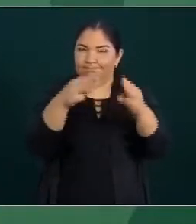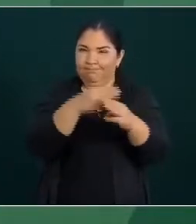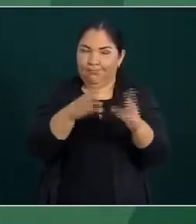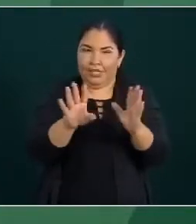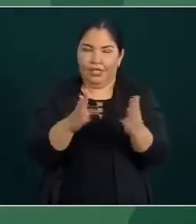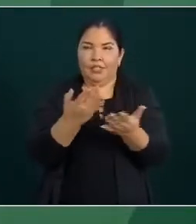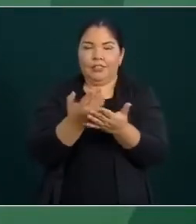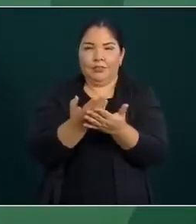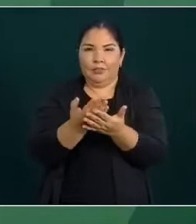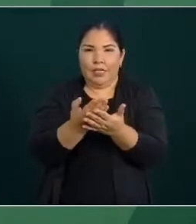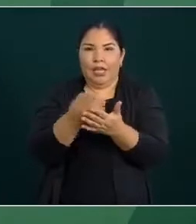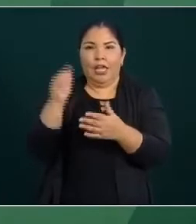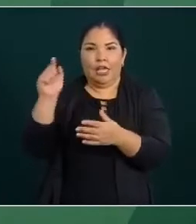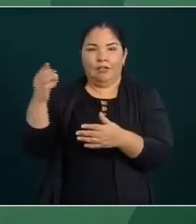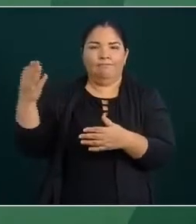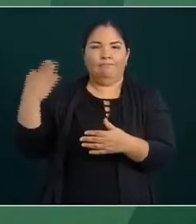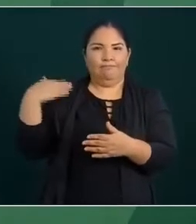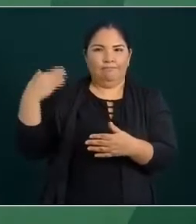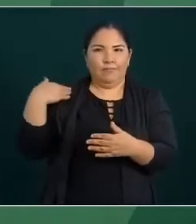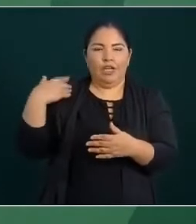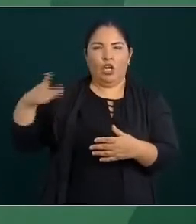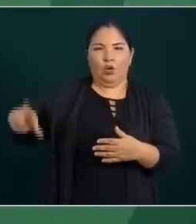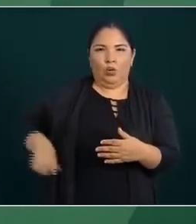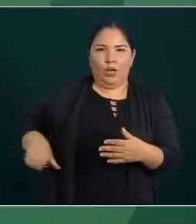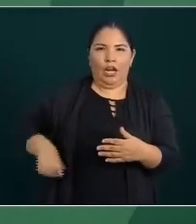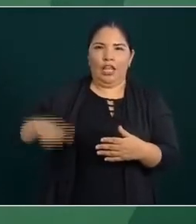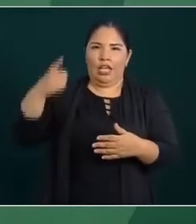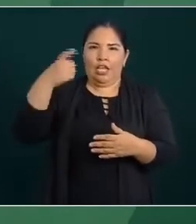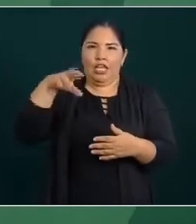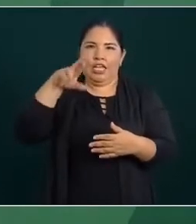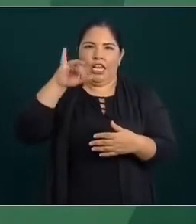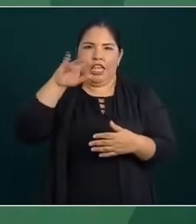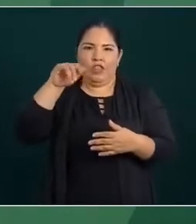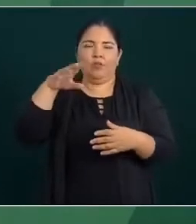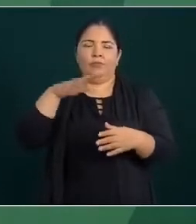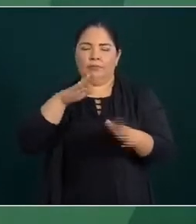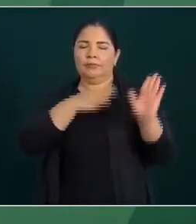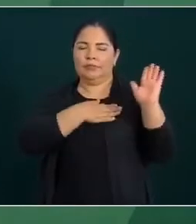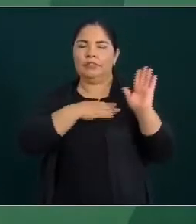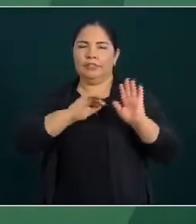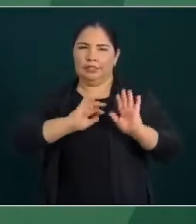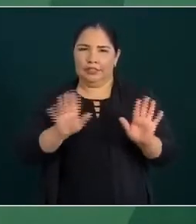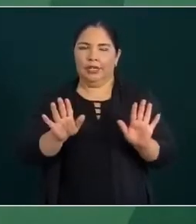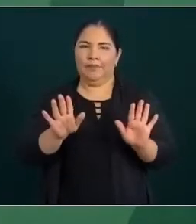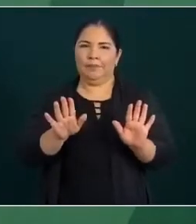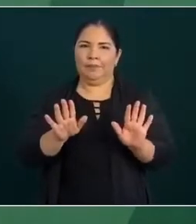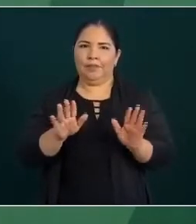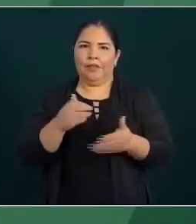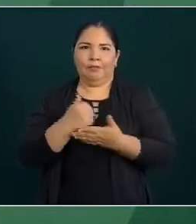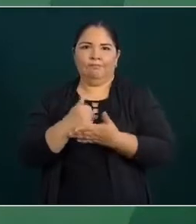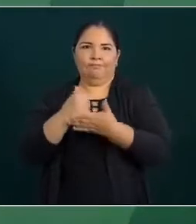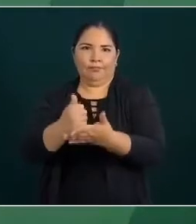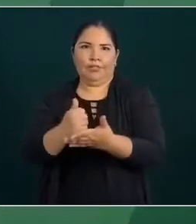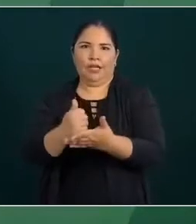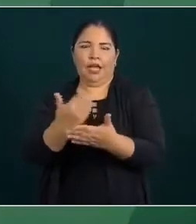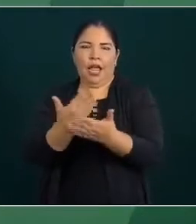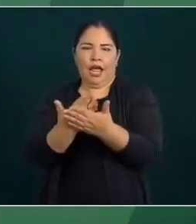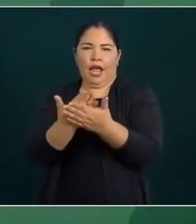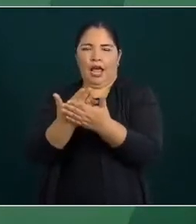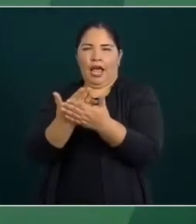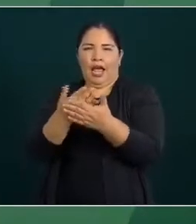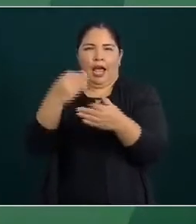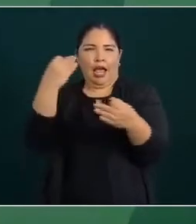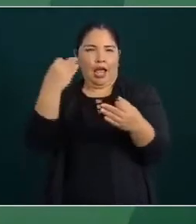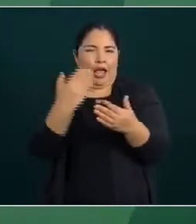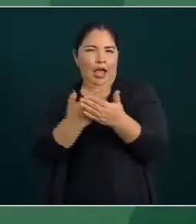demanda del ciudadano gobernador. Y ya hicimos el compromiso de que antes de que termine